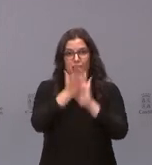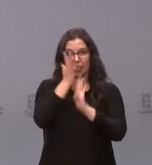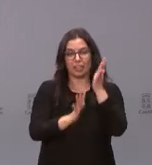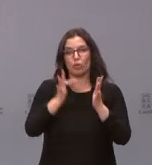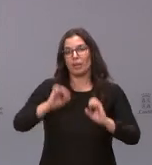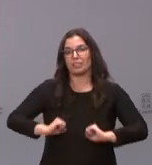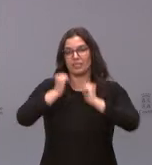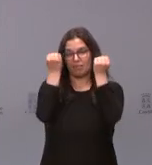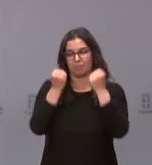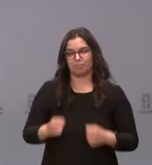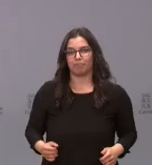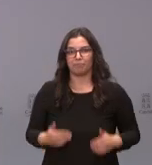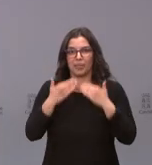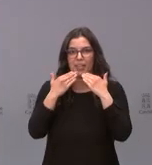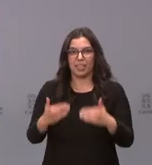salvamento. Muchas gracias.